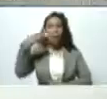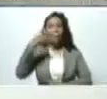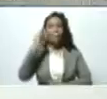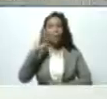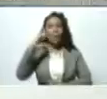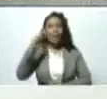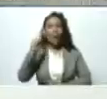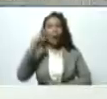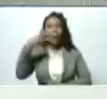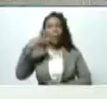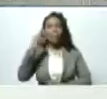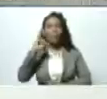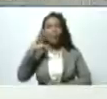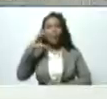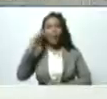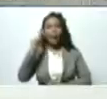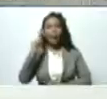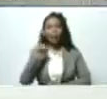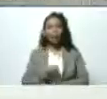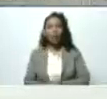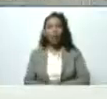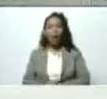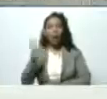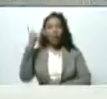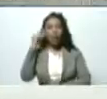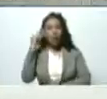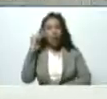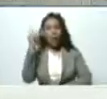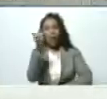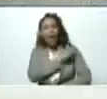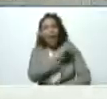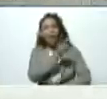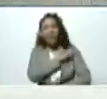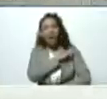de Joliver Sánchez jefa de la UVC